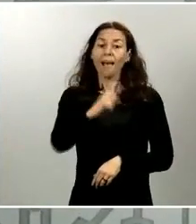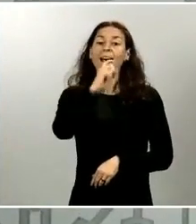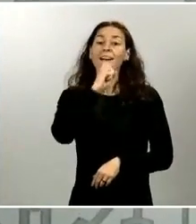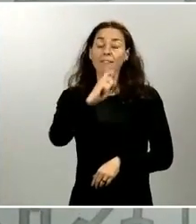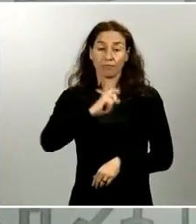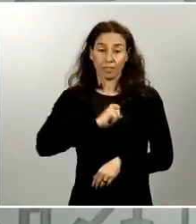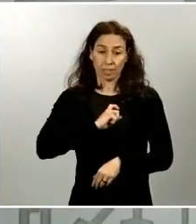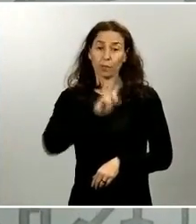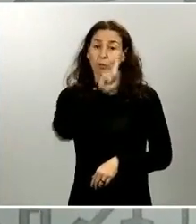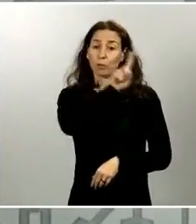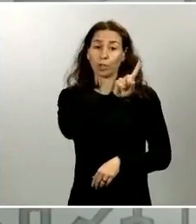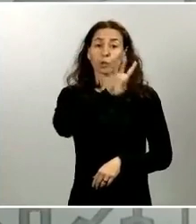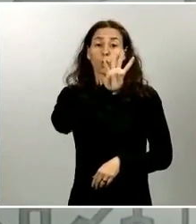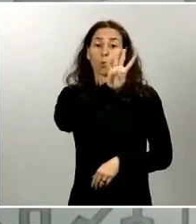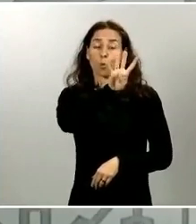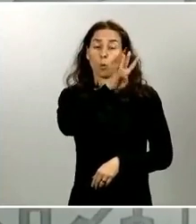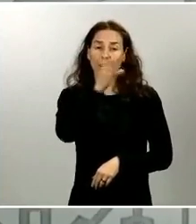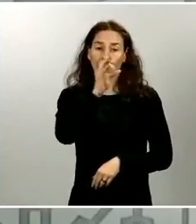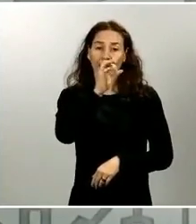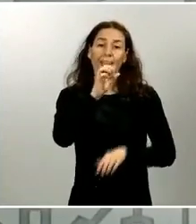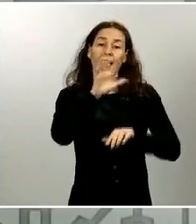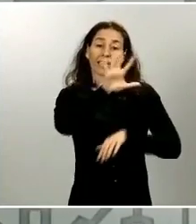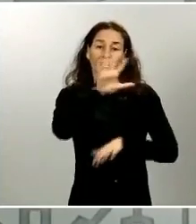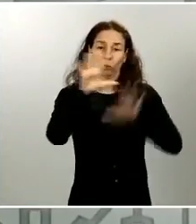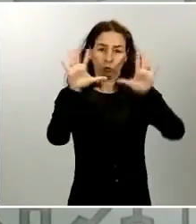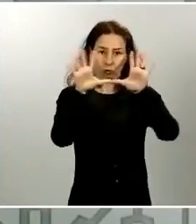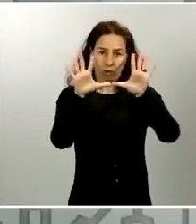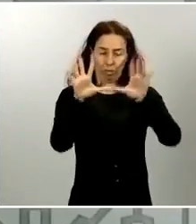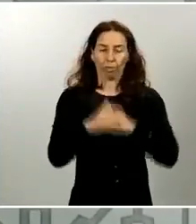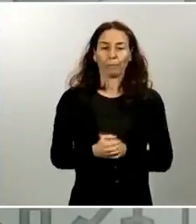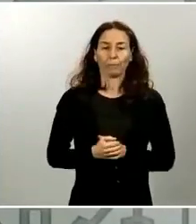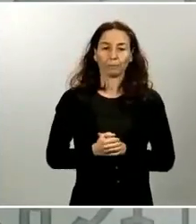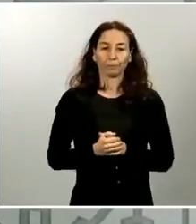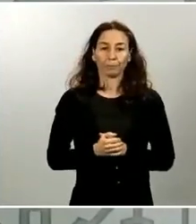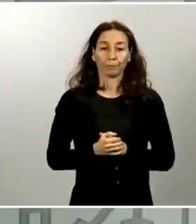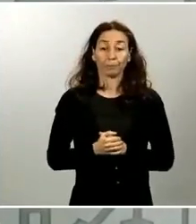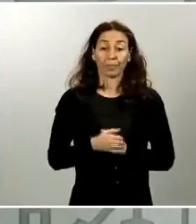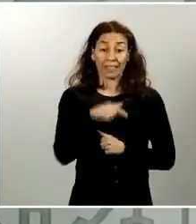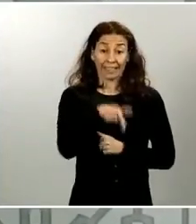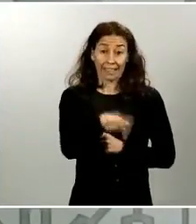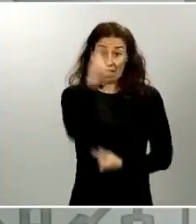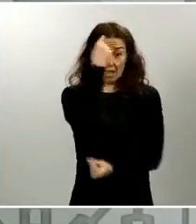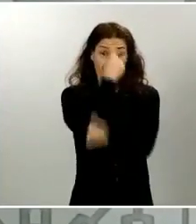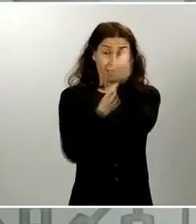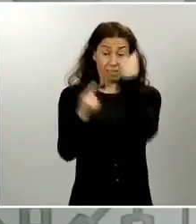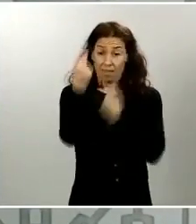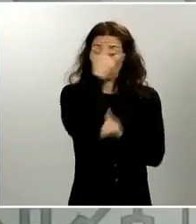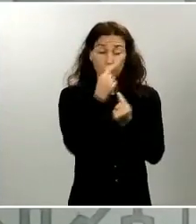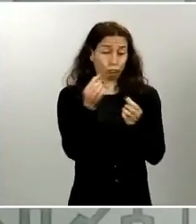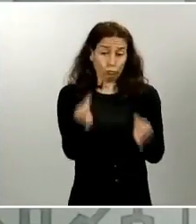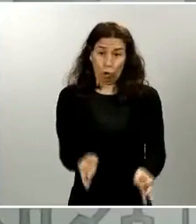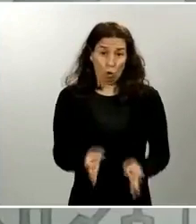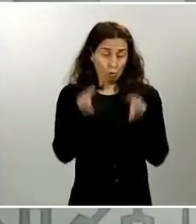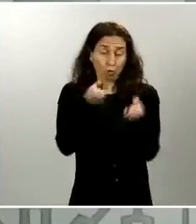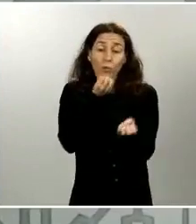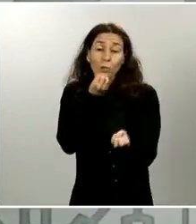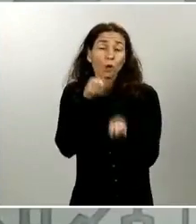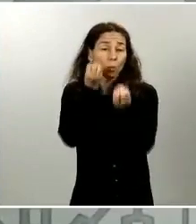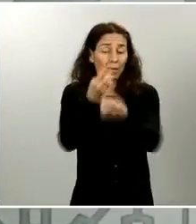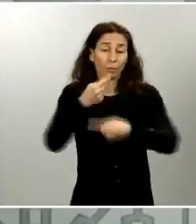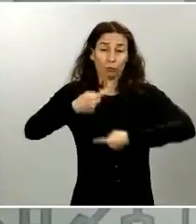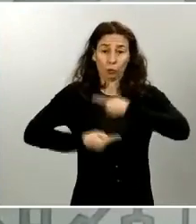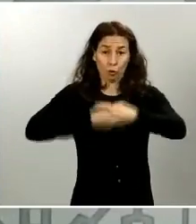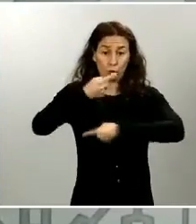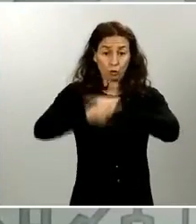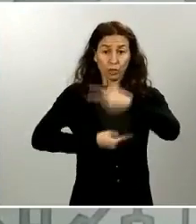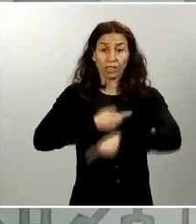140.510. En base a estas cifras, como siempre venimos comentando cada día, el incremento en el